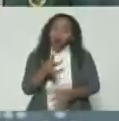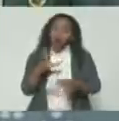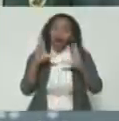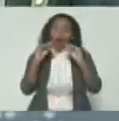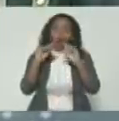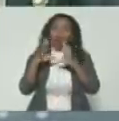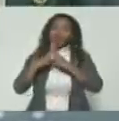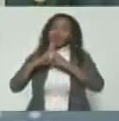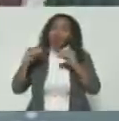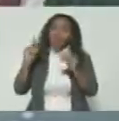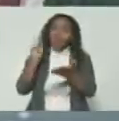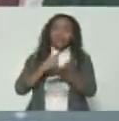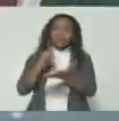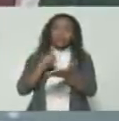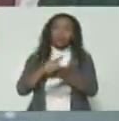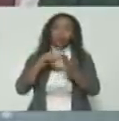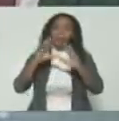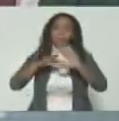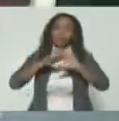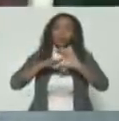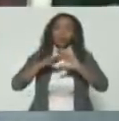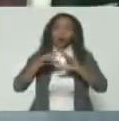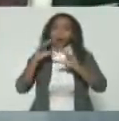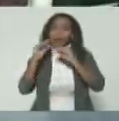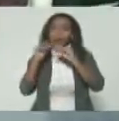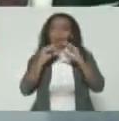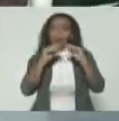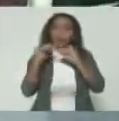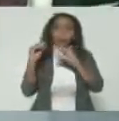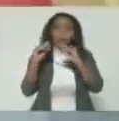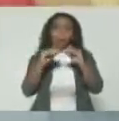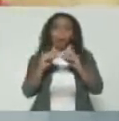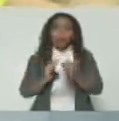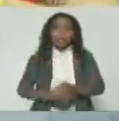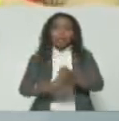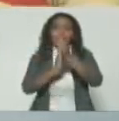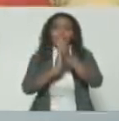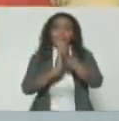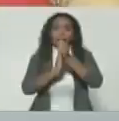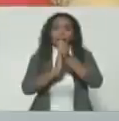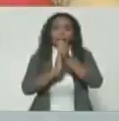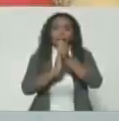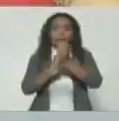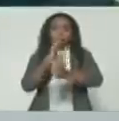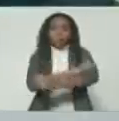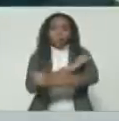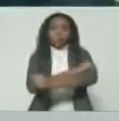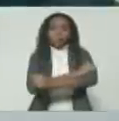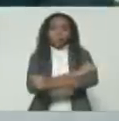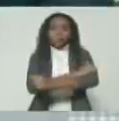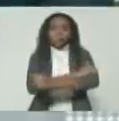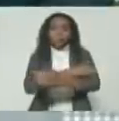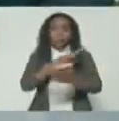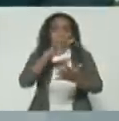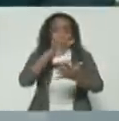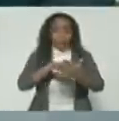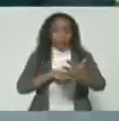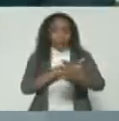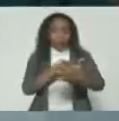todos. Todos los líderes opositores, bueno, sacaron su agenda, pues,